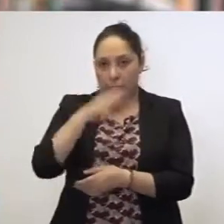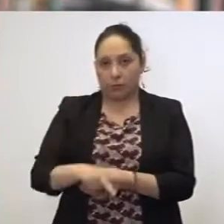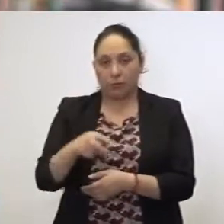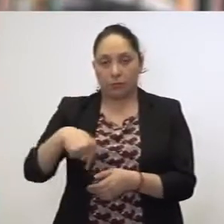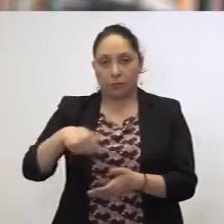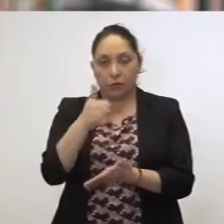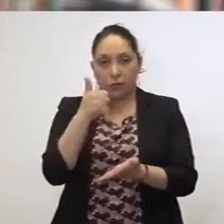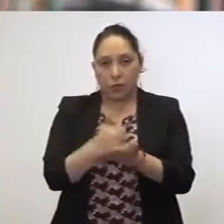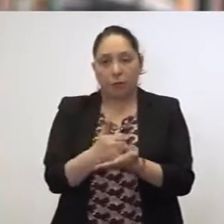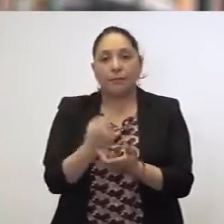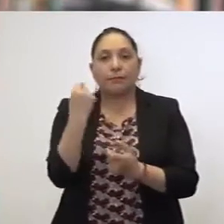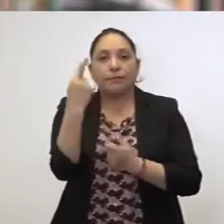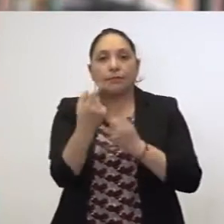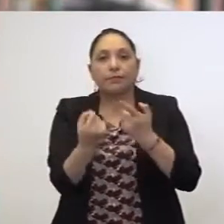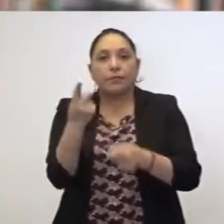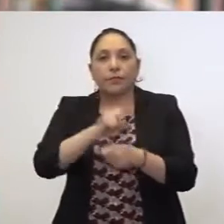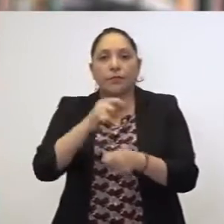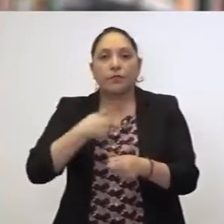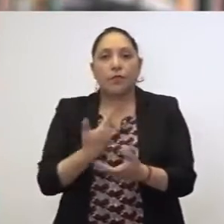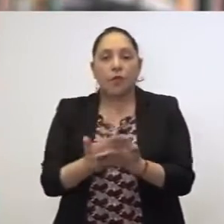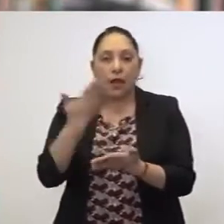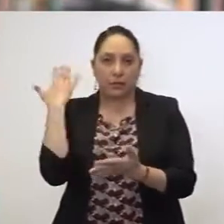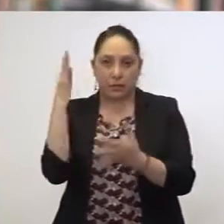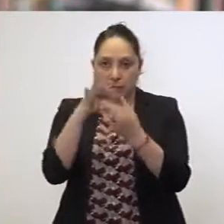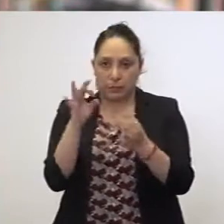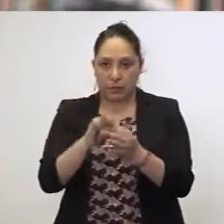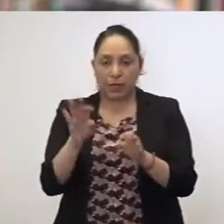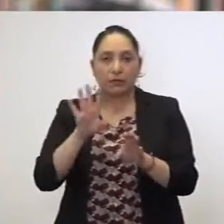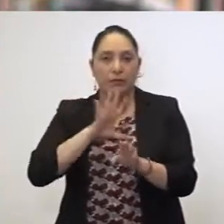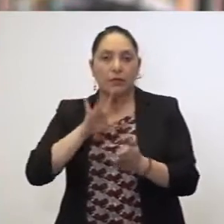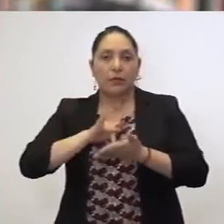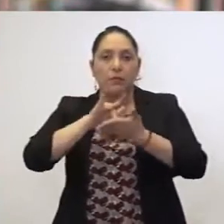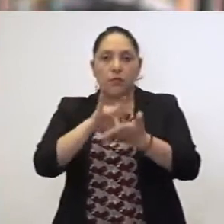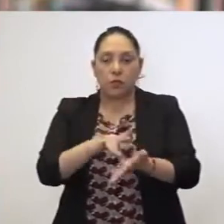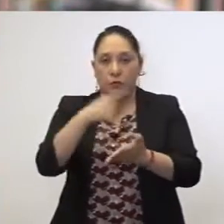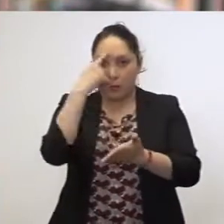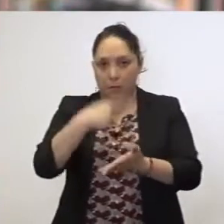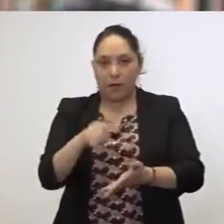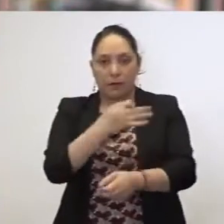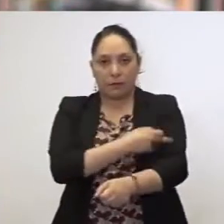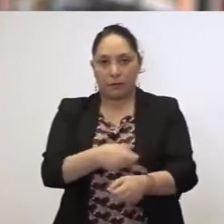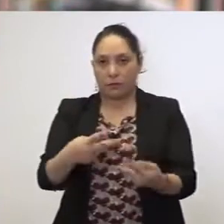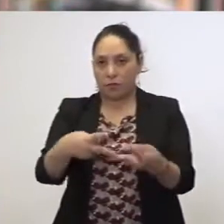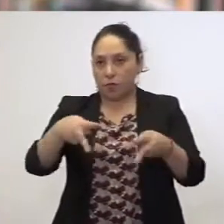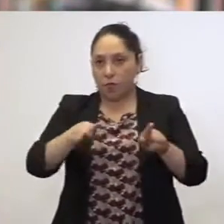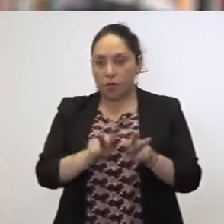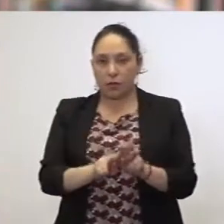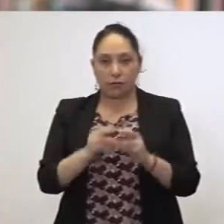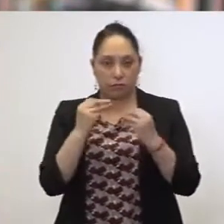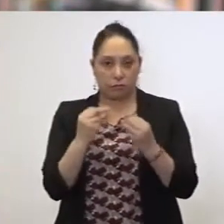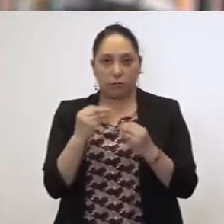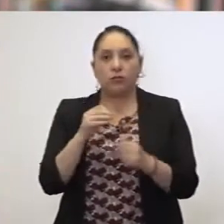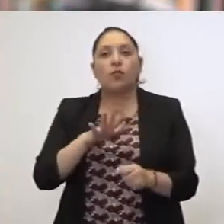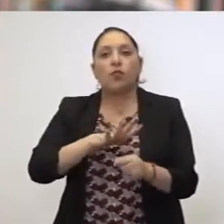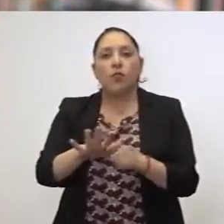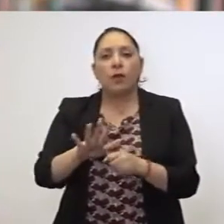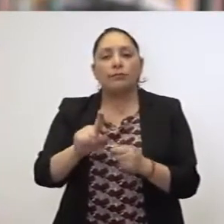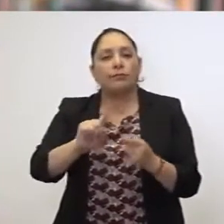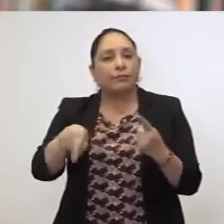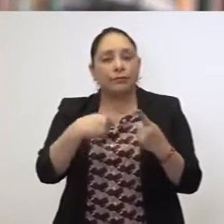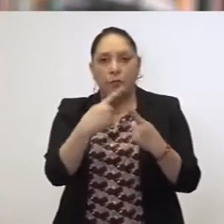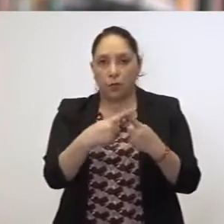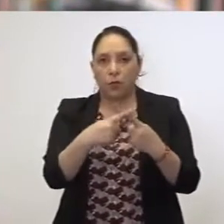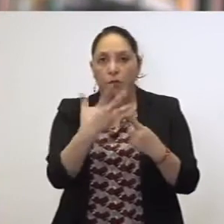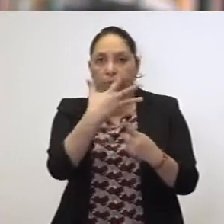días, implementamos las primeras acciones del Plan de Apoyo a la Economía de las Familias Más Vulnerables. Lo primero, son